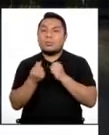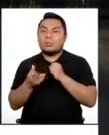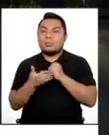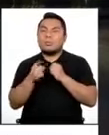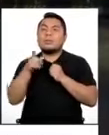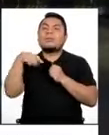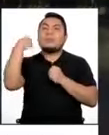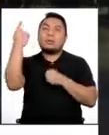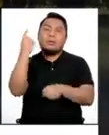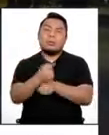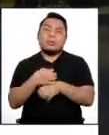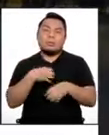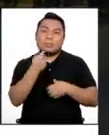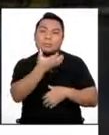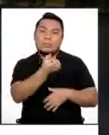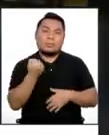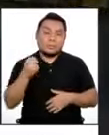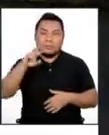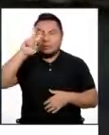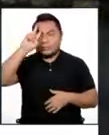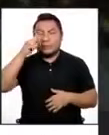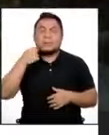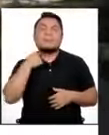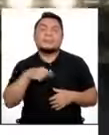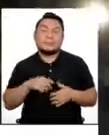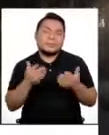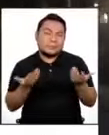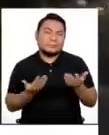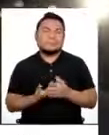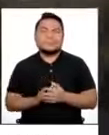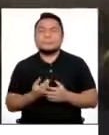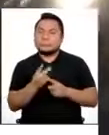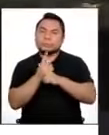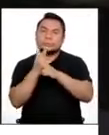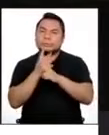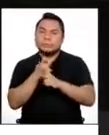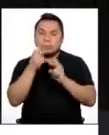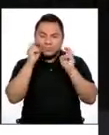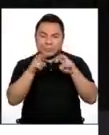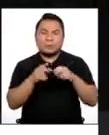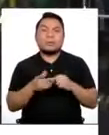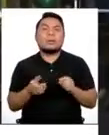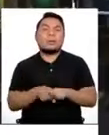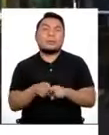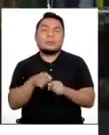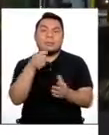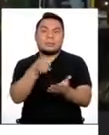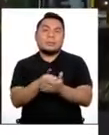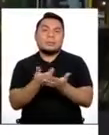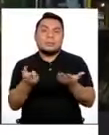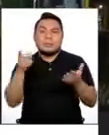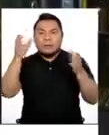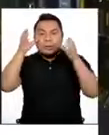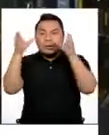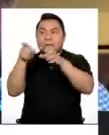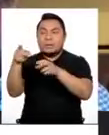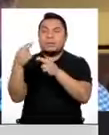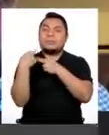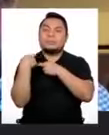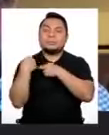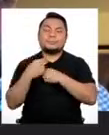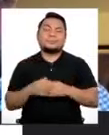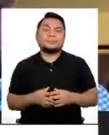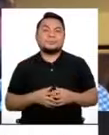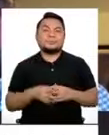Por supuesto que hay un gasto para el Estado. Es más, un gasto del cual el Congreso sería responsable.